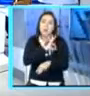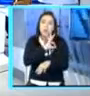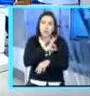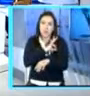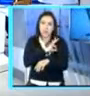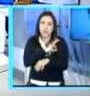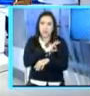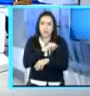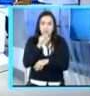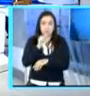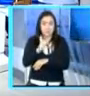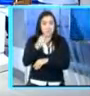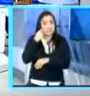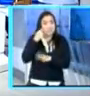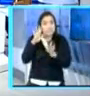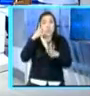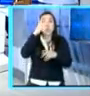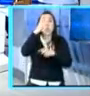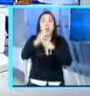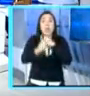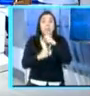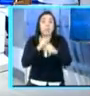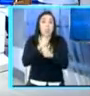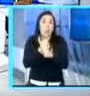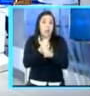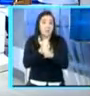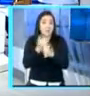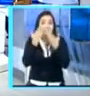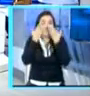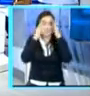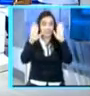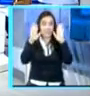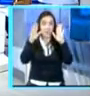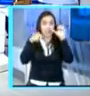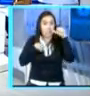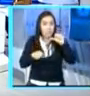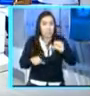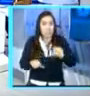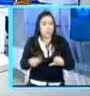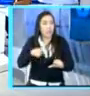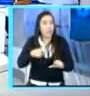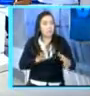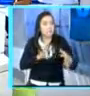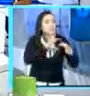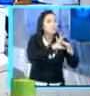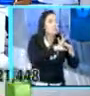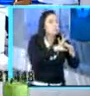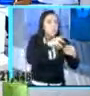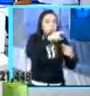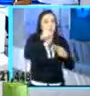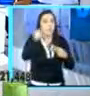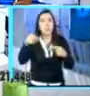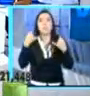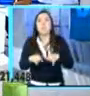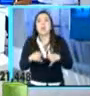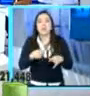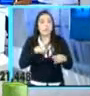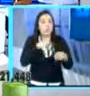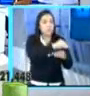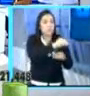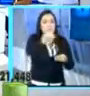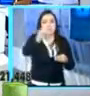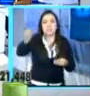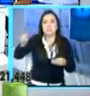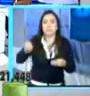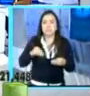terminan, a lo mejor, dentro de cuatro años, ¿verdad?, con estos movimientos que a lo mejor sí son vistos de una manera natural. Por ahí estamos viendo